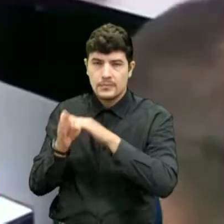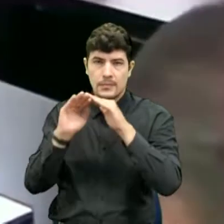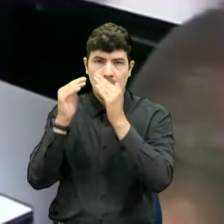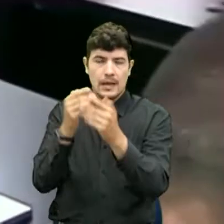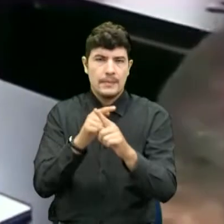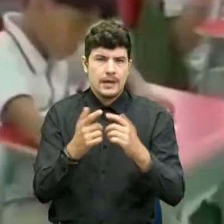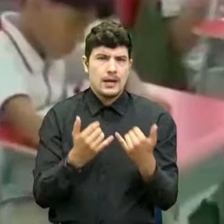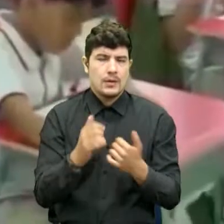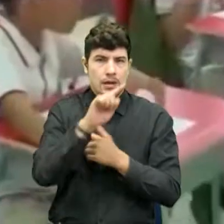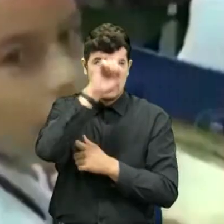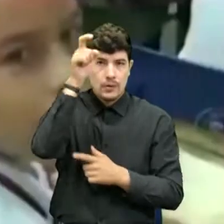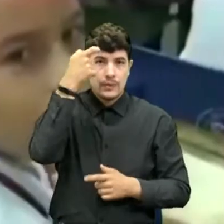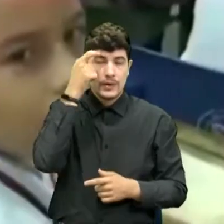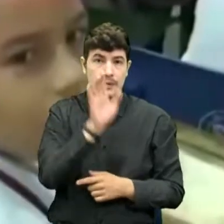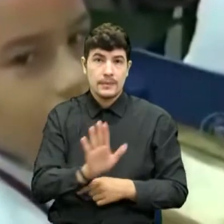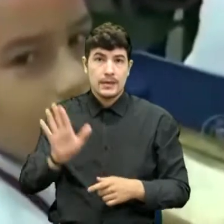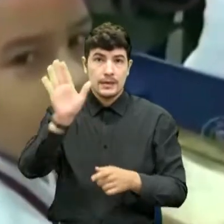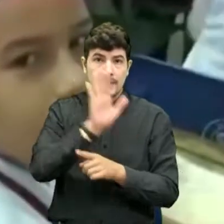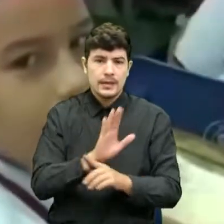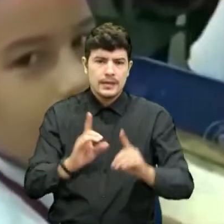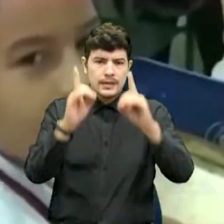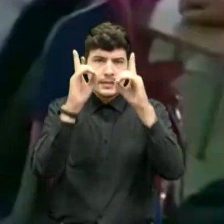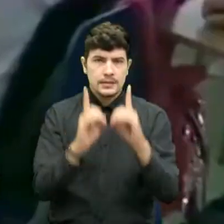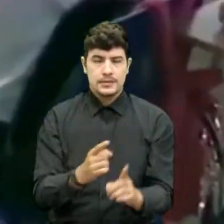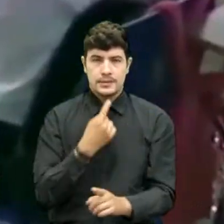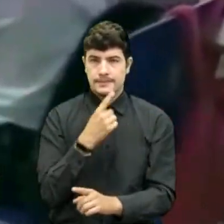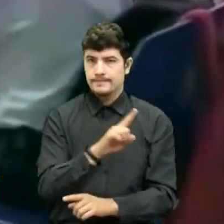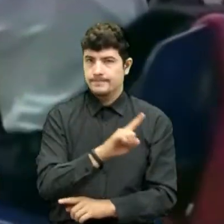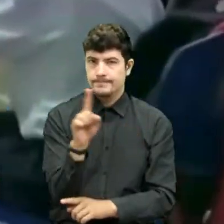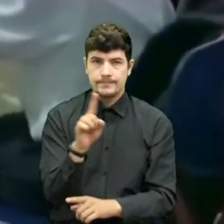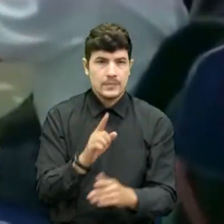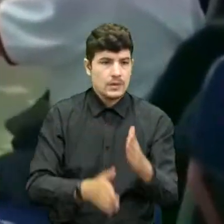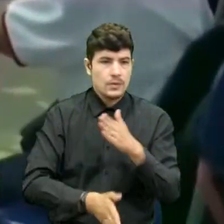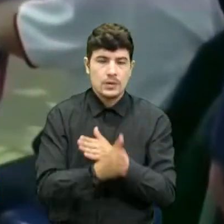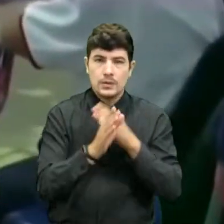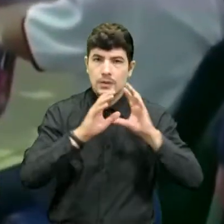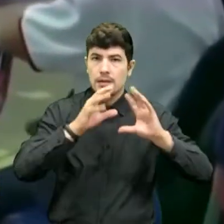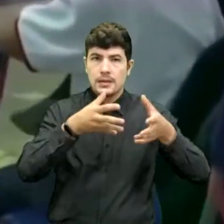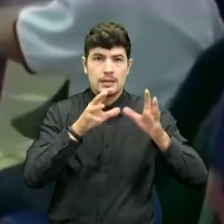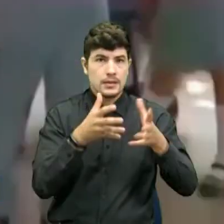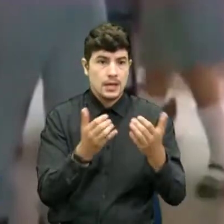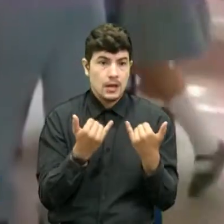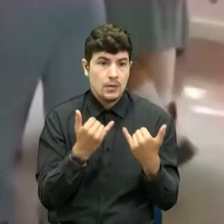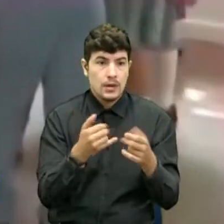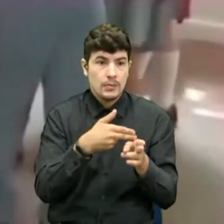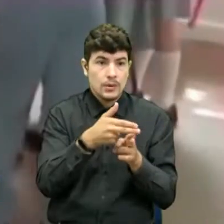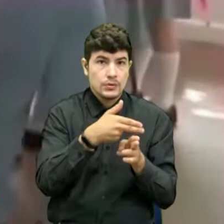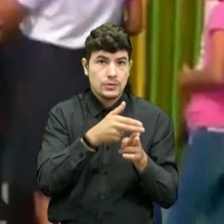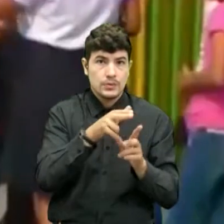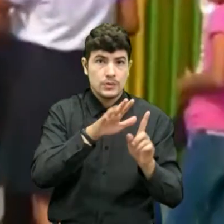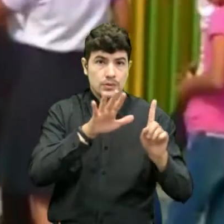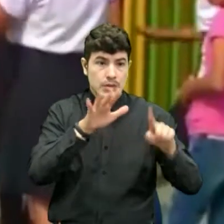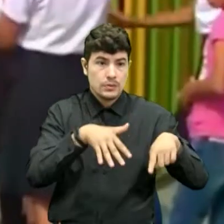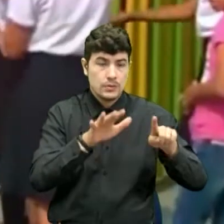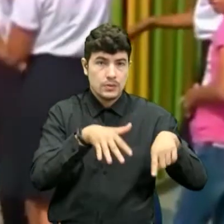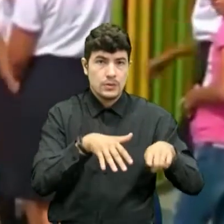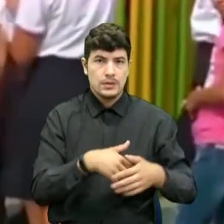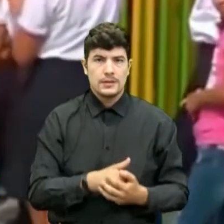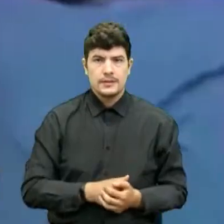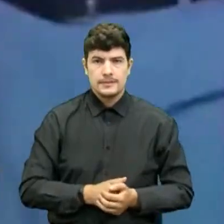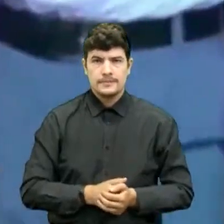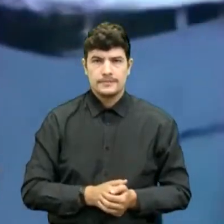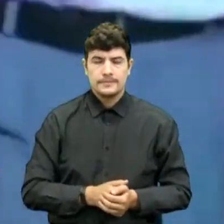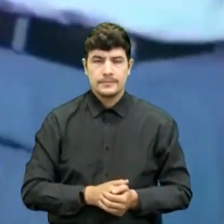departamental sigue manteniendo su decisión en firme de no retornar a las aulas de clase durante este próximo semestre. el contrario, desde la